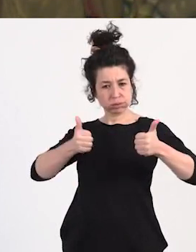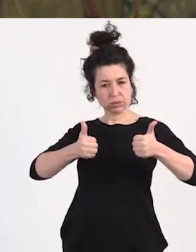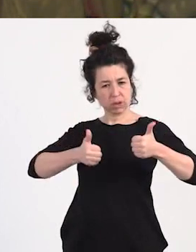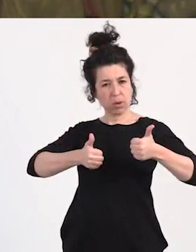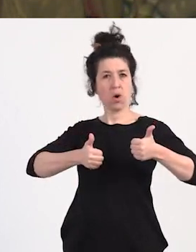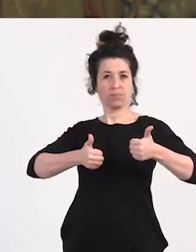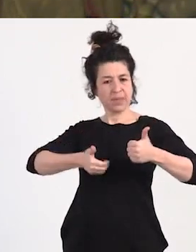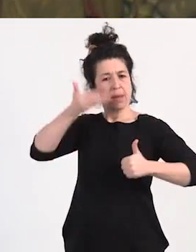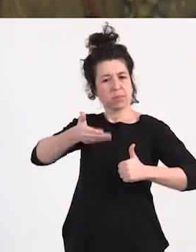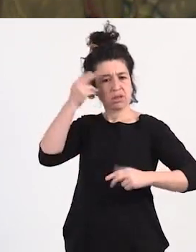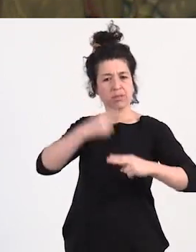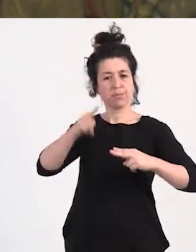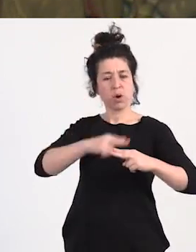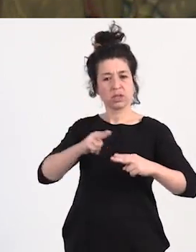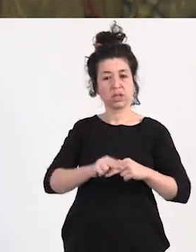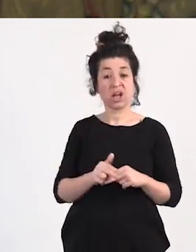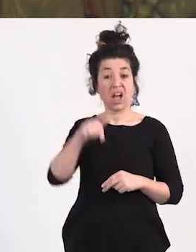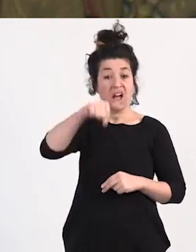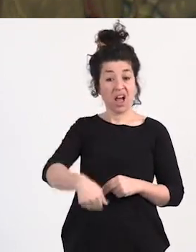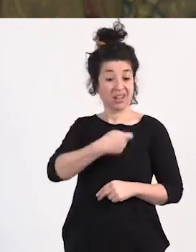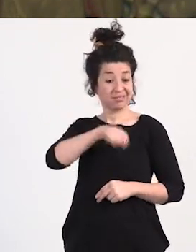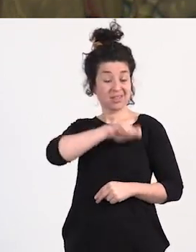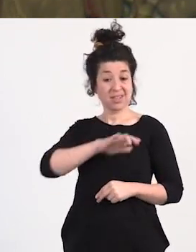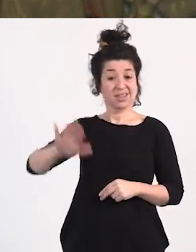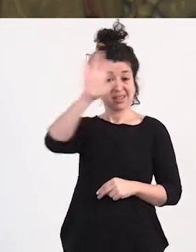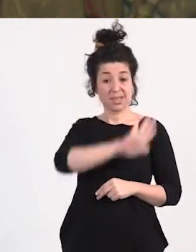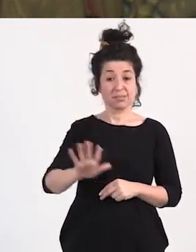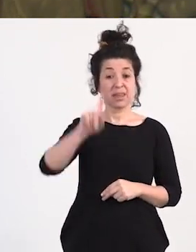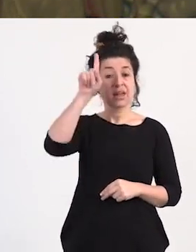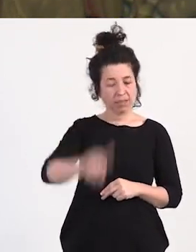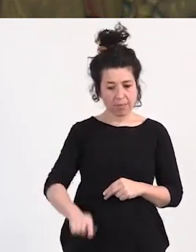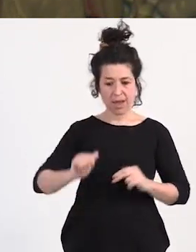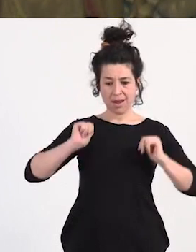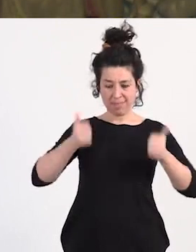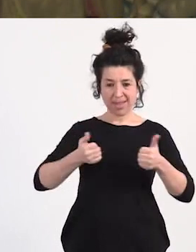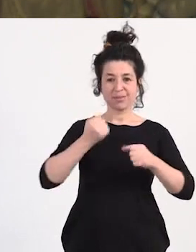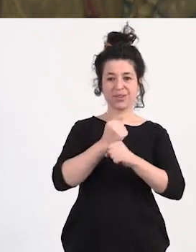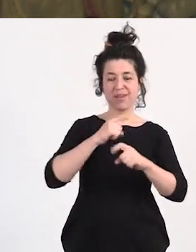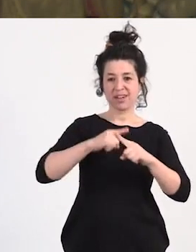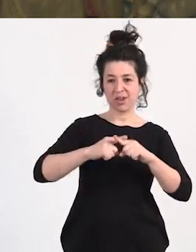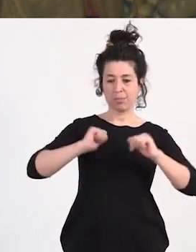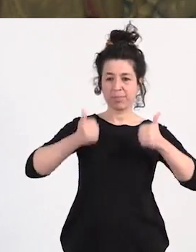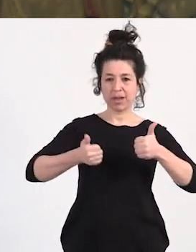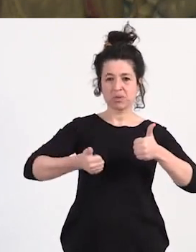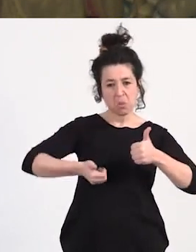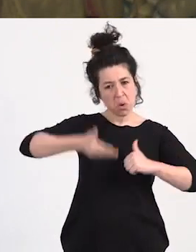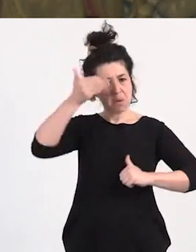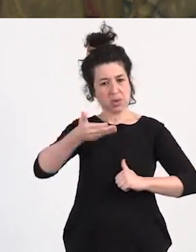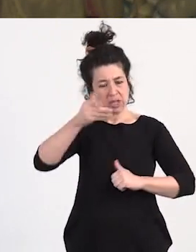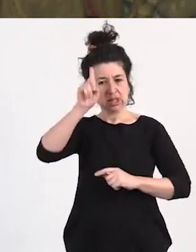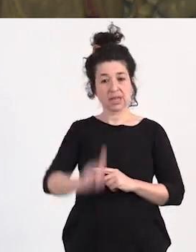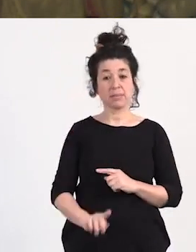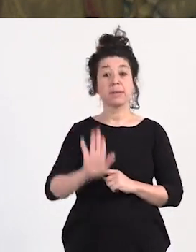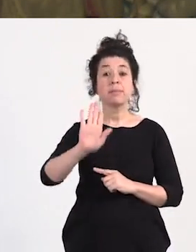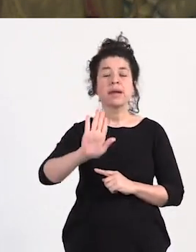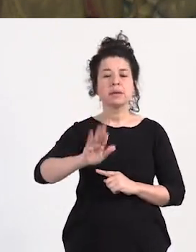importante y aquí en el Estado de España las trabajadoras sexuales también estamos comenzando a tener un peso importante y lo más